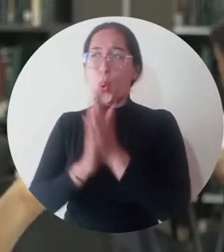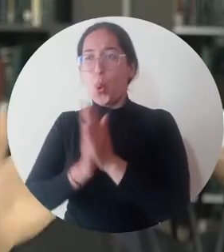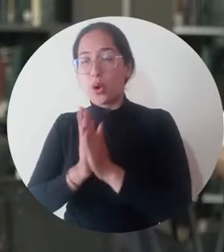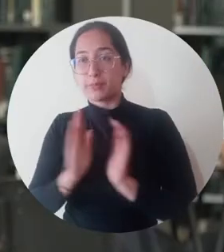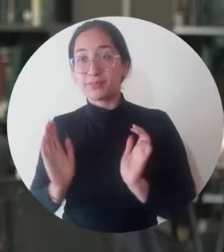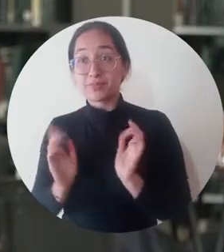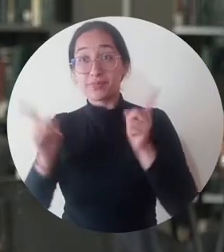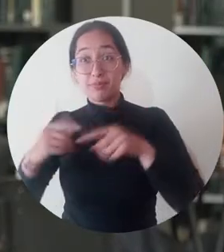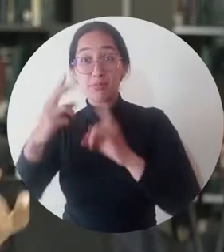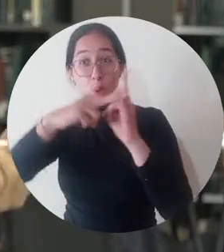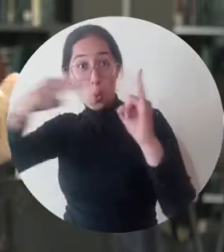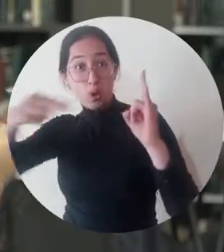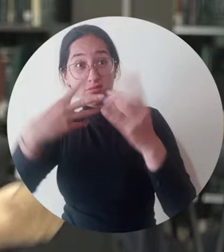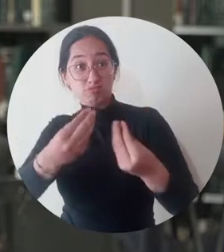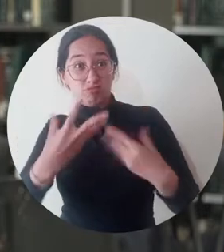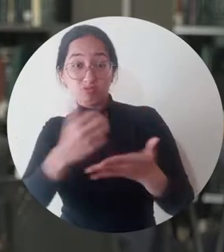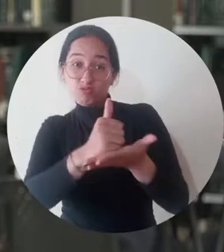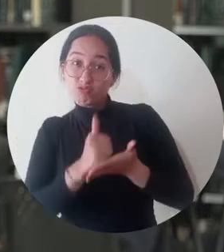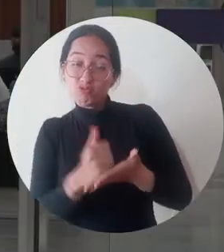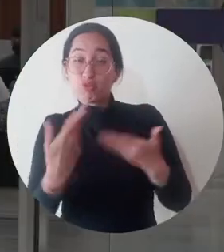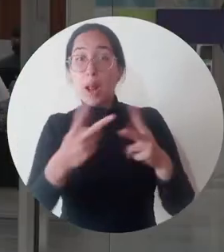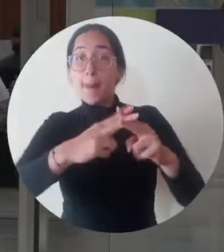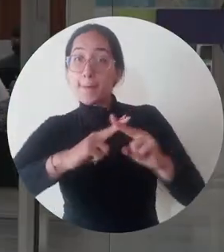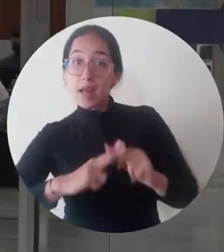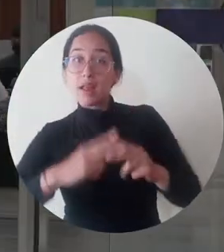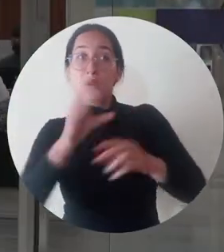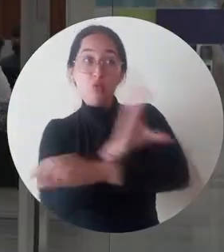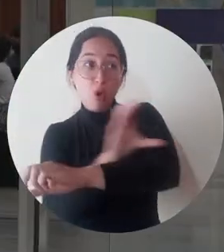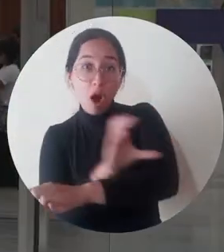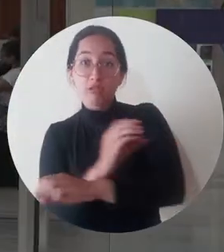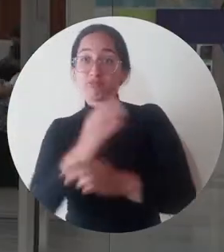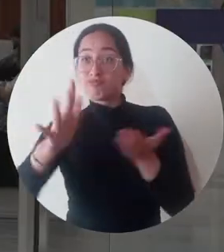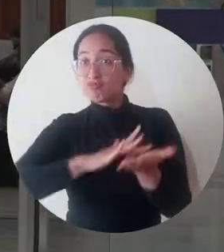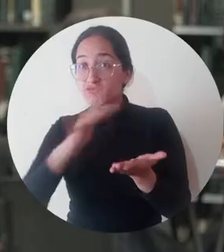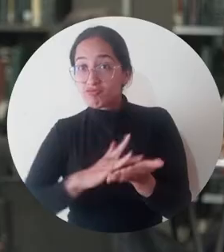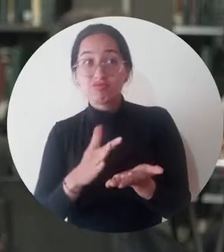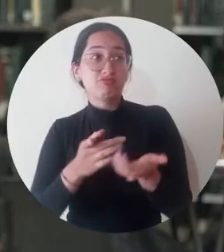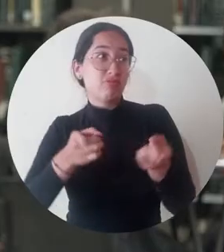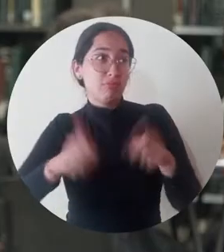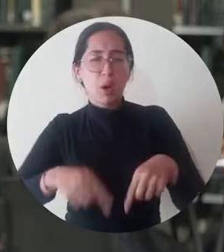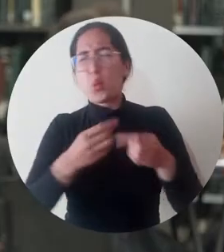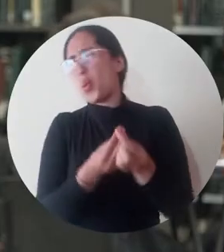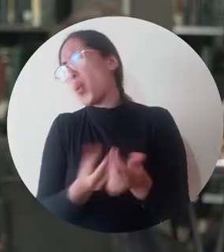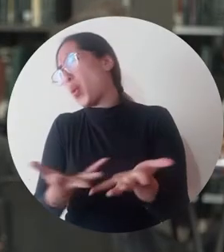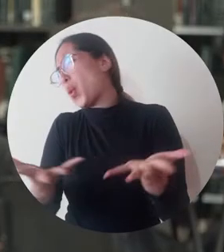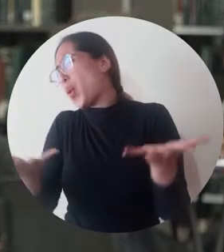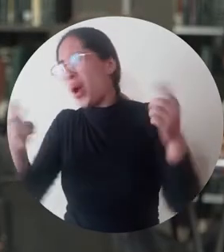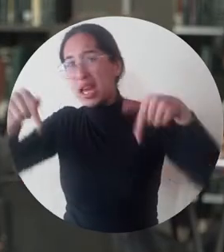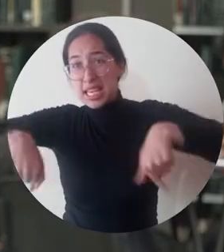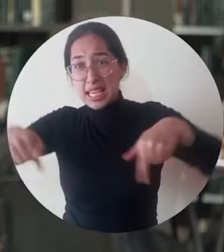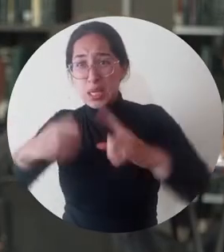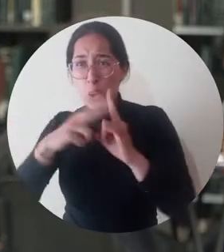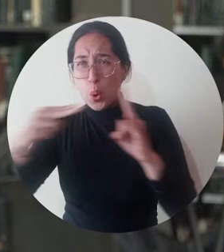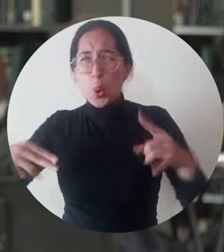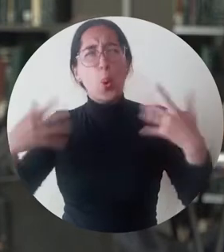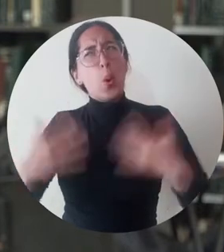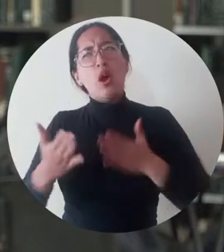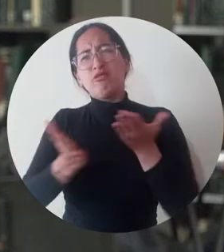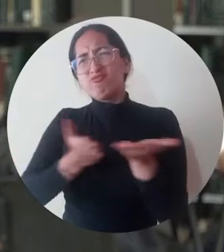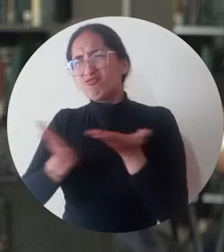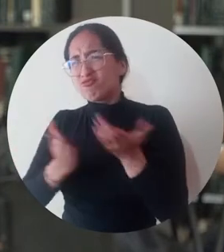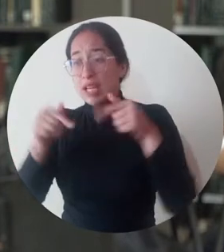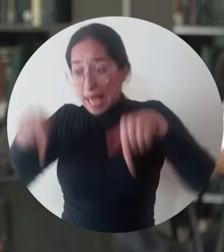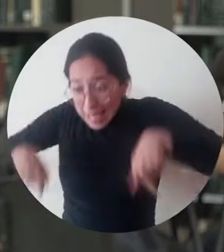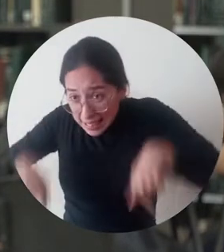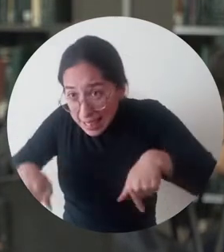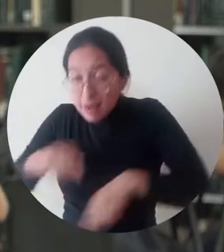La universidad nos ofrece el préstamo de los computadores, también nos prestan tablets y tiene uno como muchos servicios